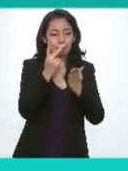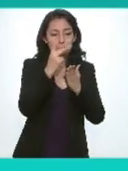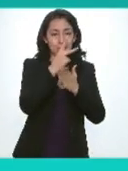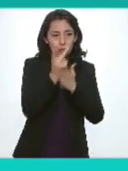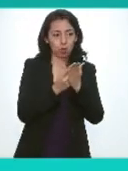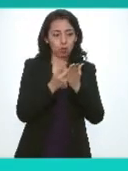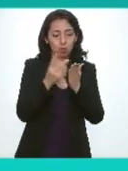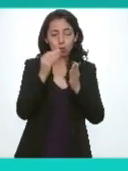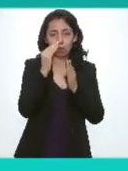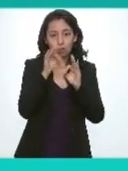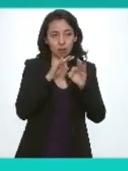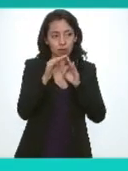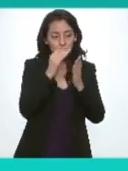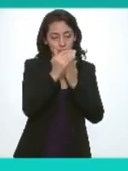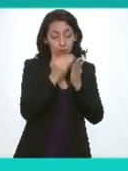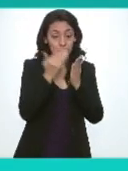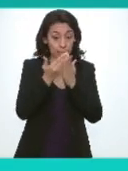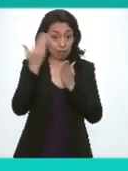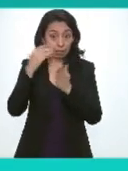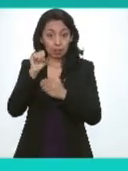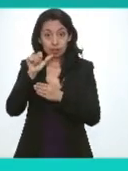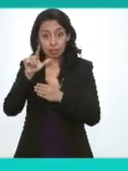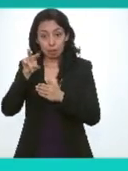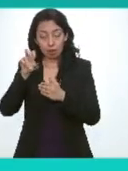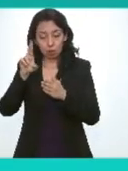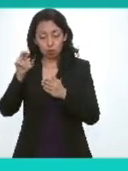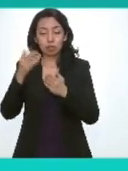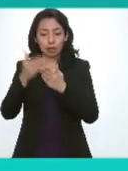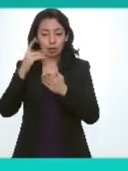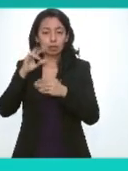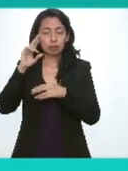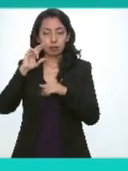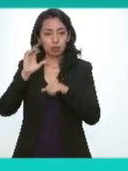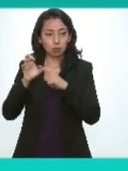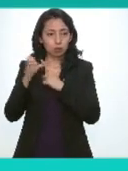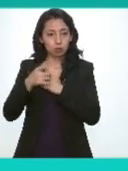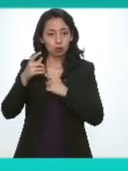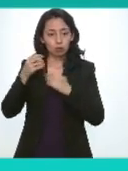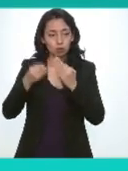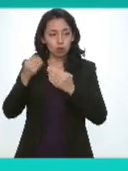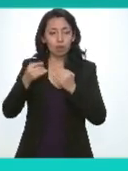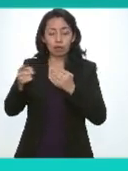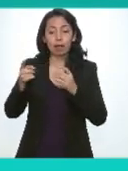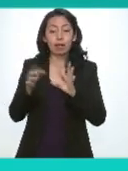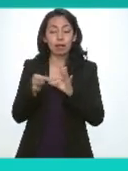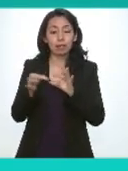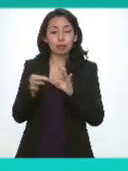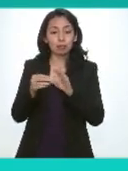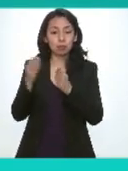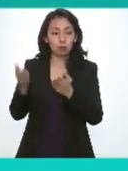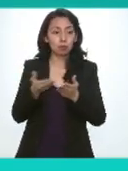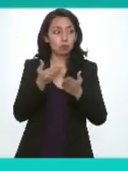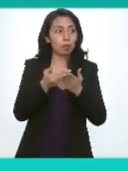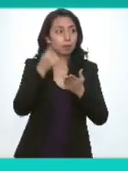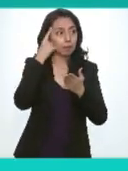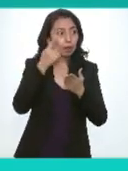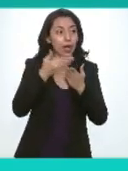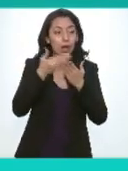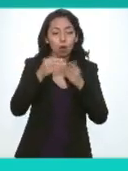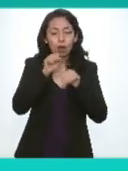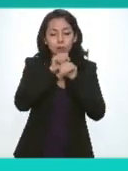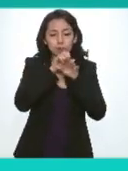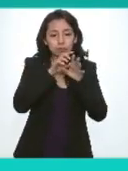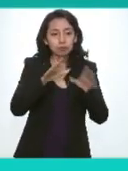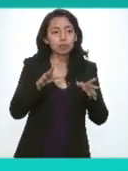trabajo que presentó salvador como coordinador de la comisión jurídica para crear justo una publicación de los